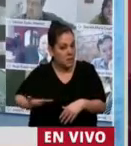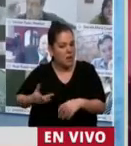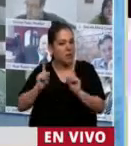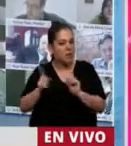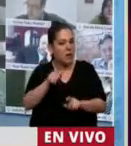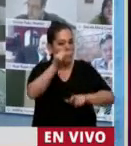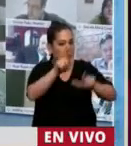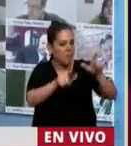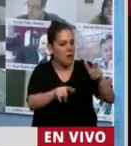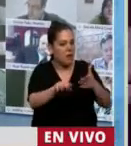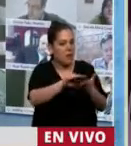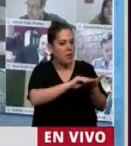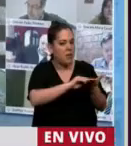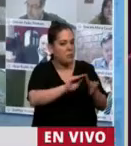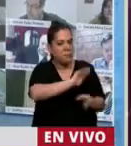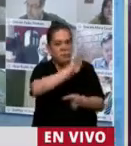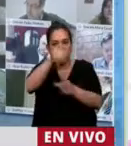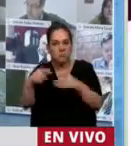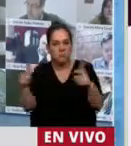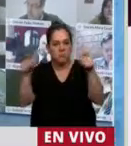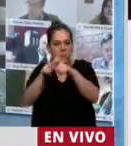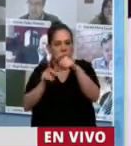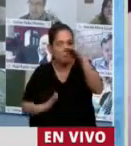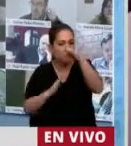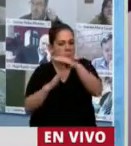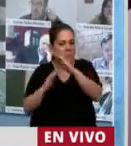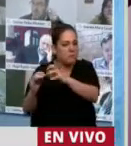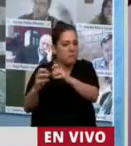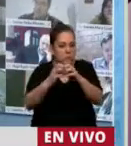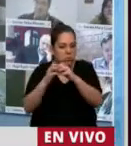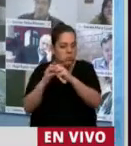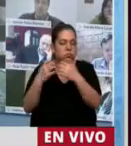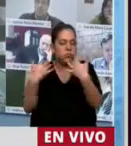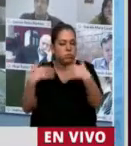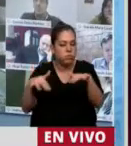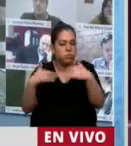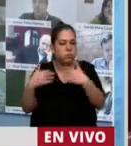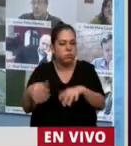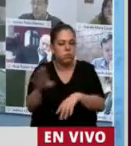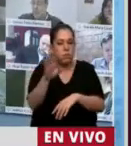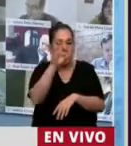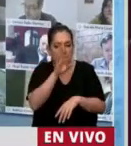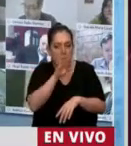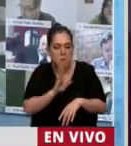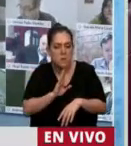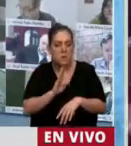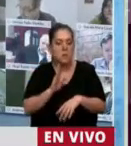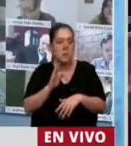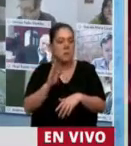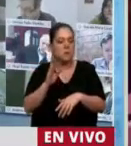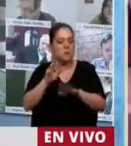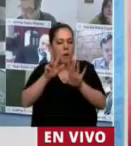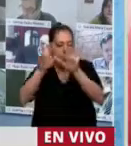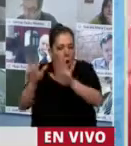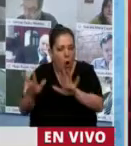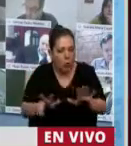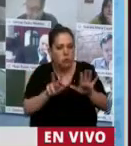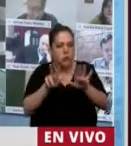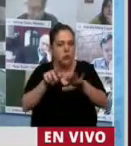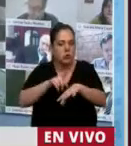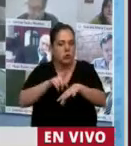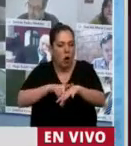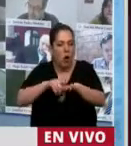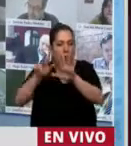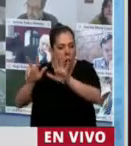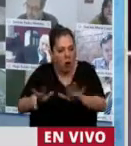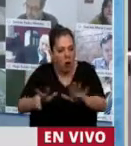inversión federal para obras públicas en las provincias, para empezar con esto